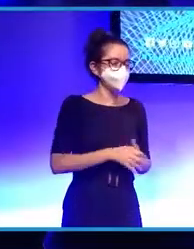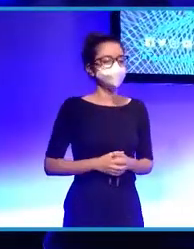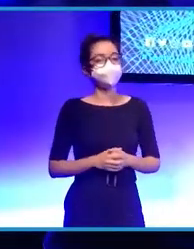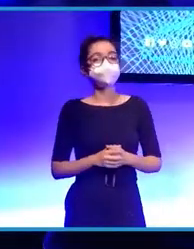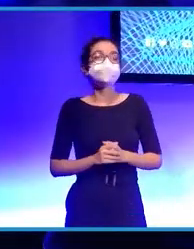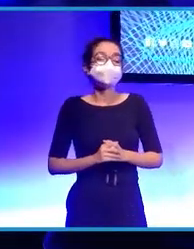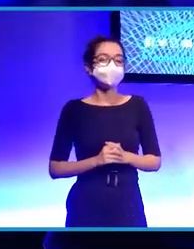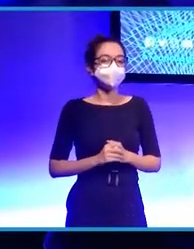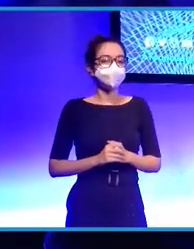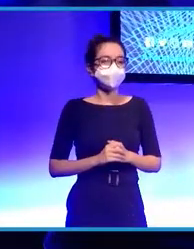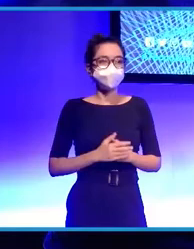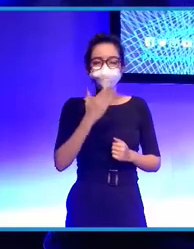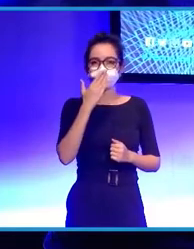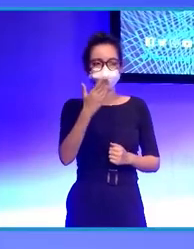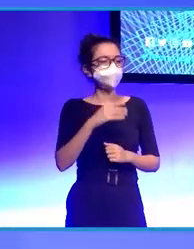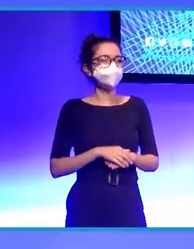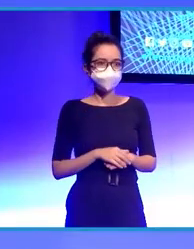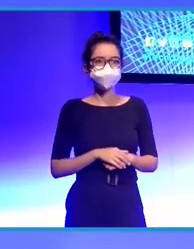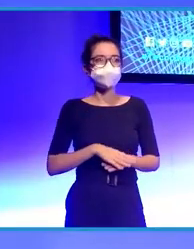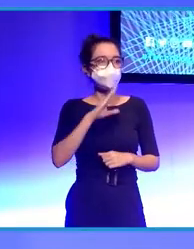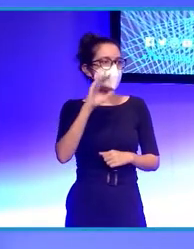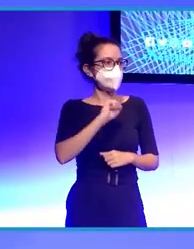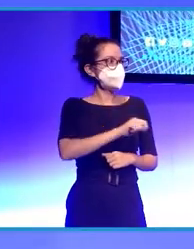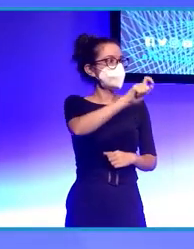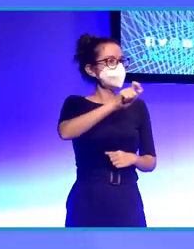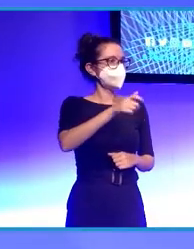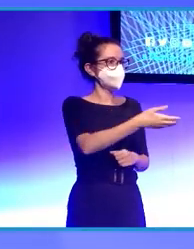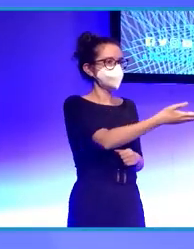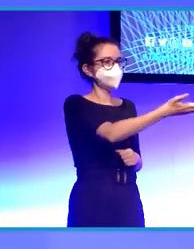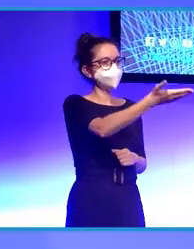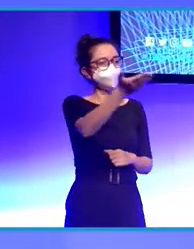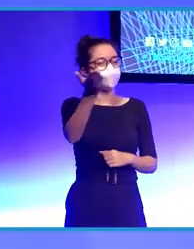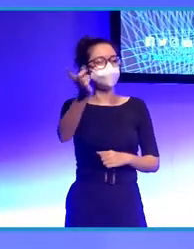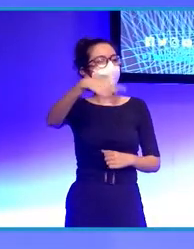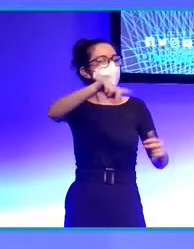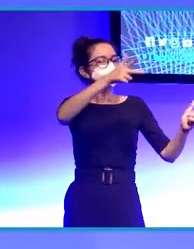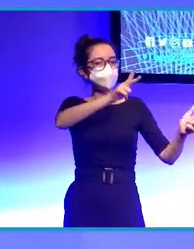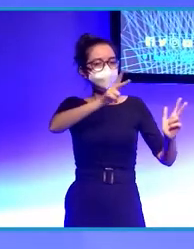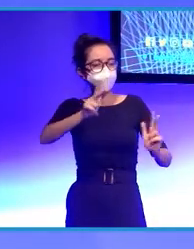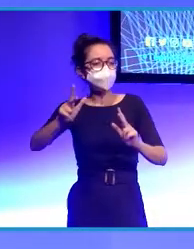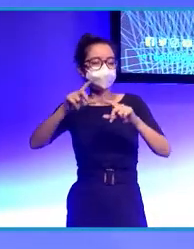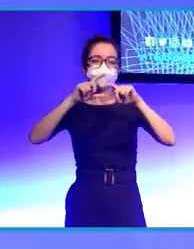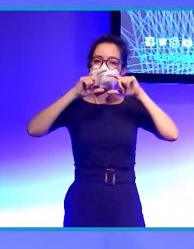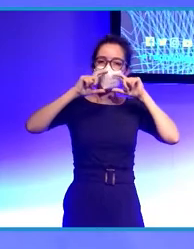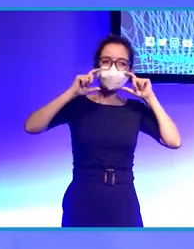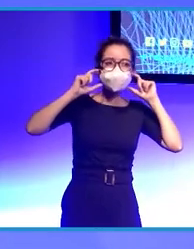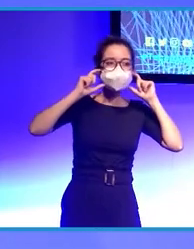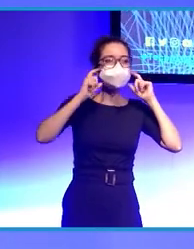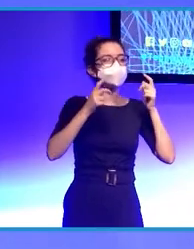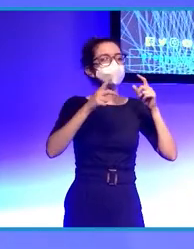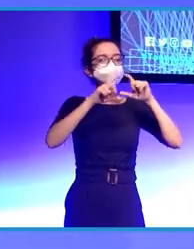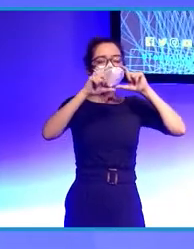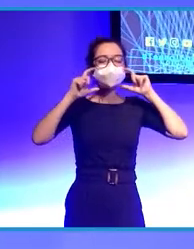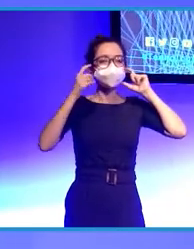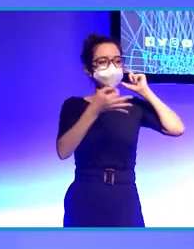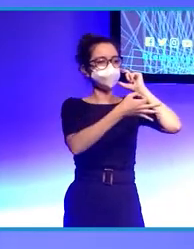La verdad es que esto es una maravilla. Qué cantidad de gente, todos sentados, con sus mascarillas puestas y bien colocadas,